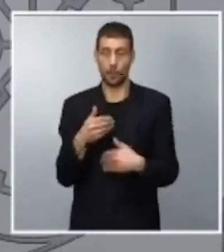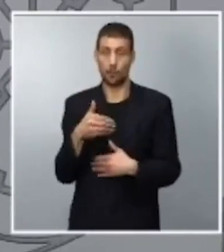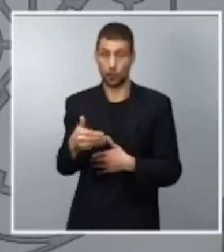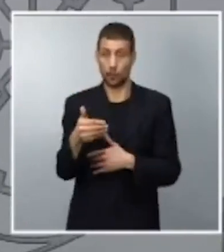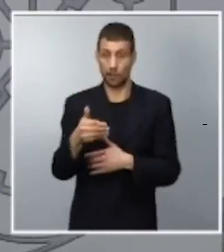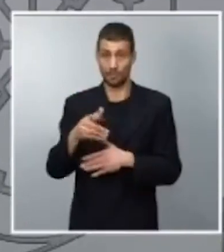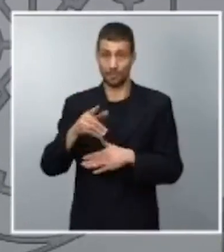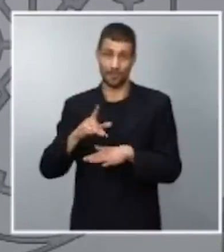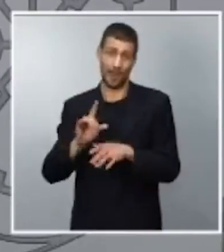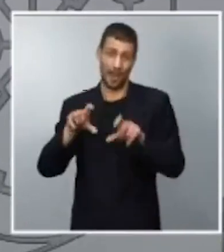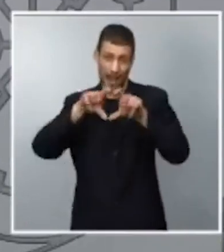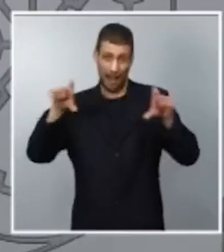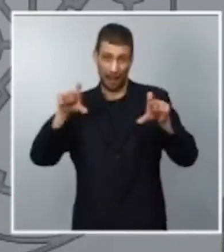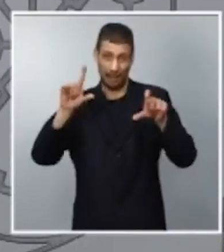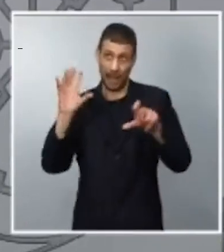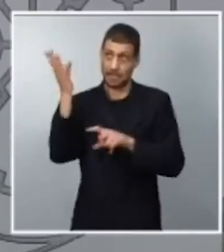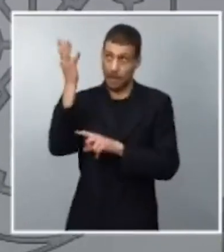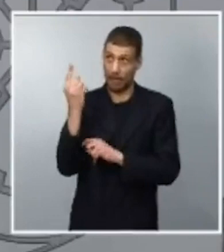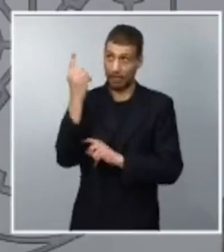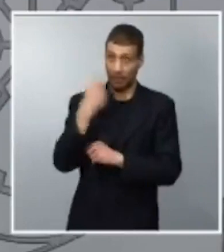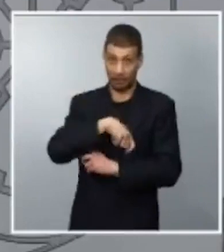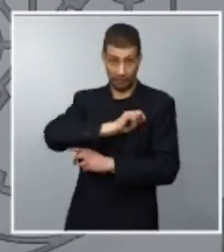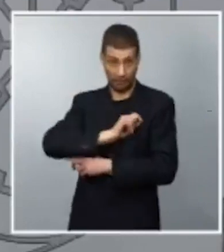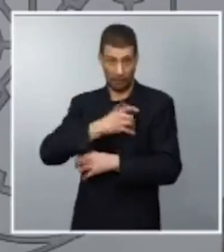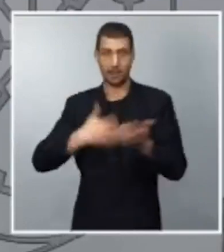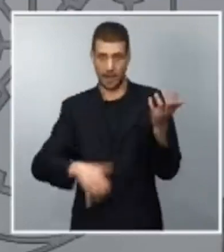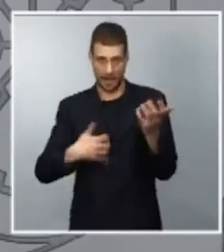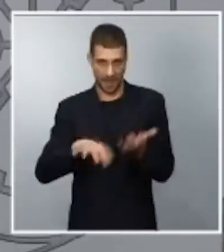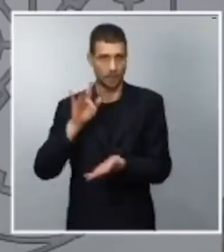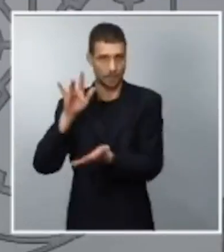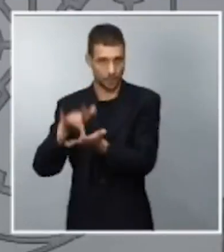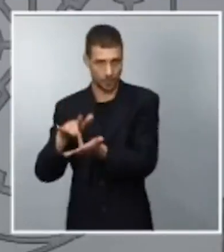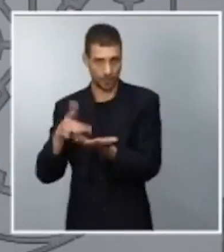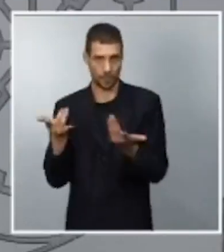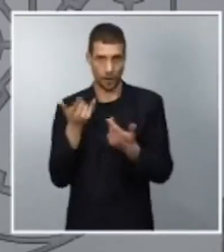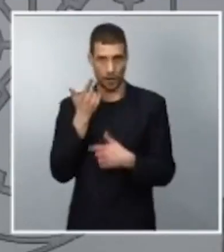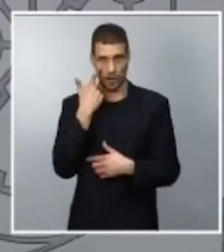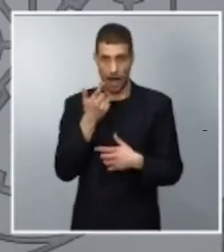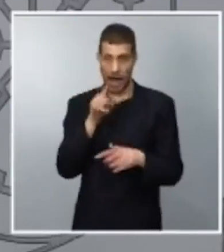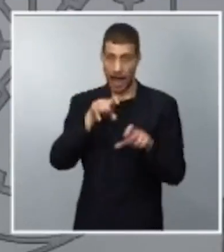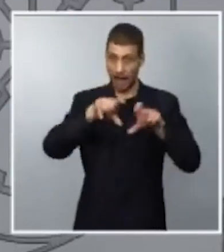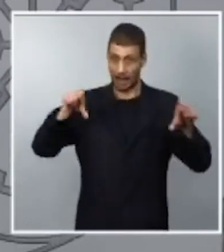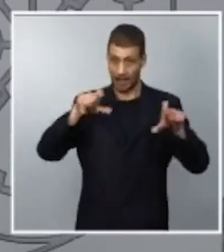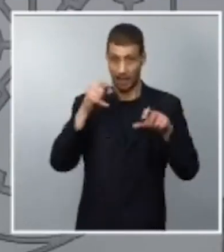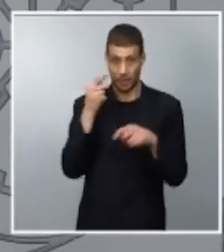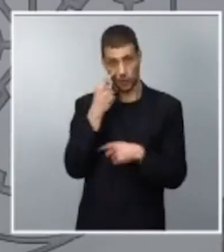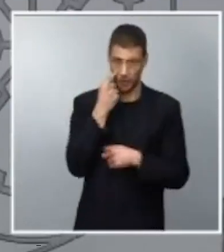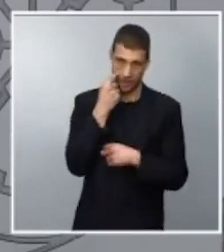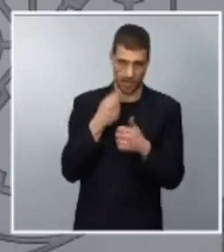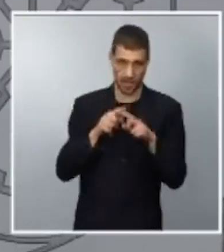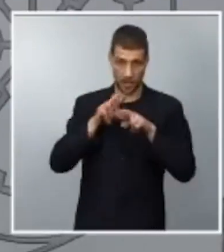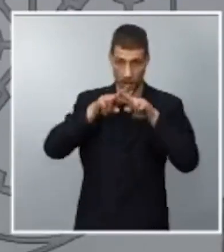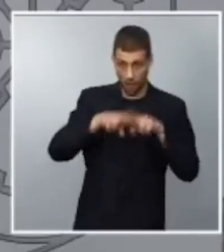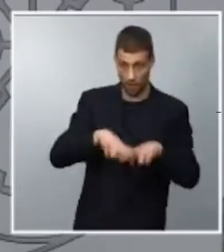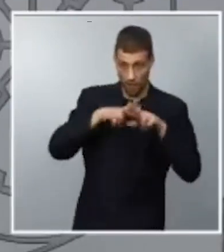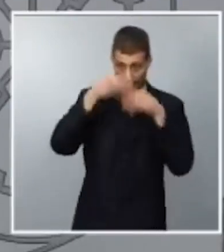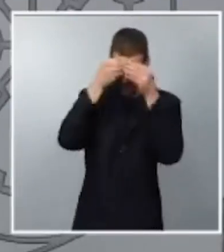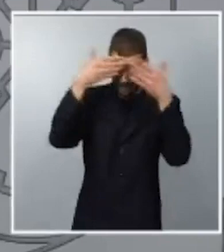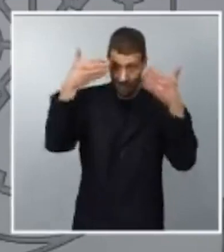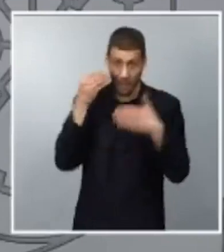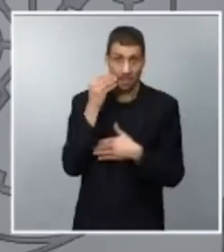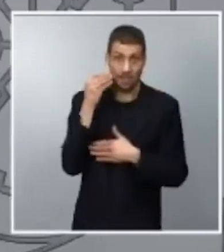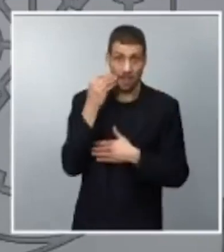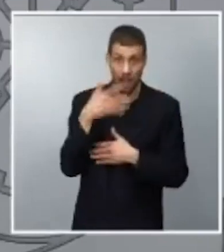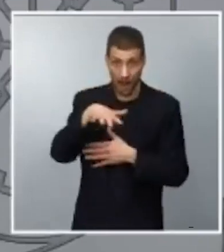en Sevilla y que la futura Agencia Española de Supervisión de la Inteligencia Artificial tendrá su sede en Acoruña. Me gustaría